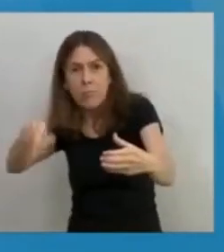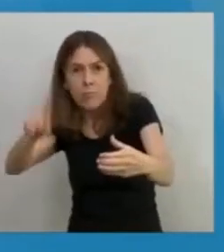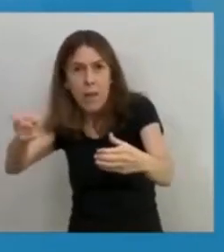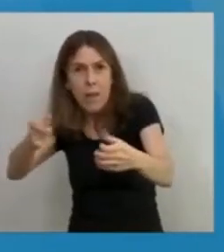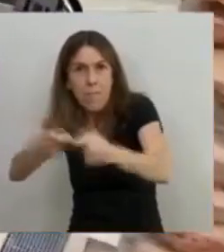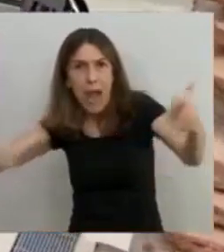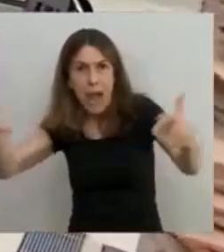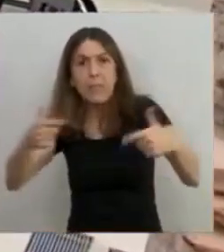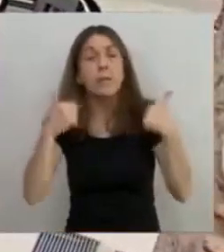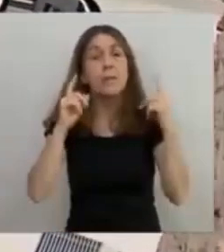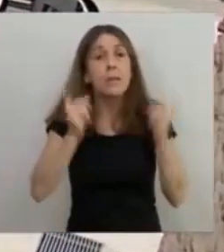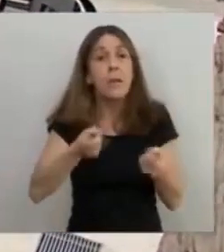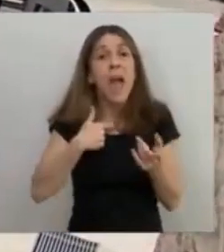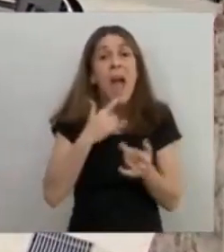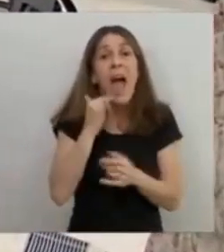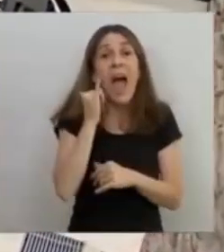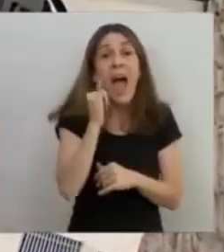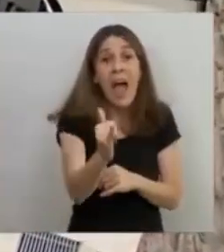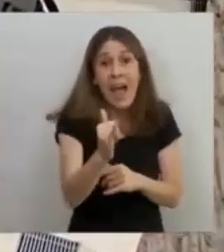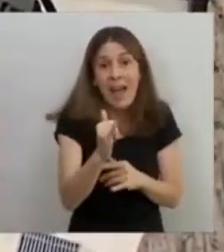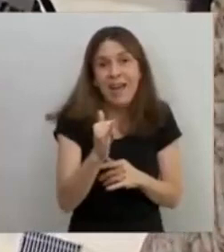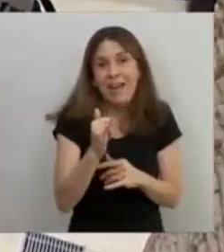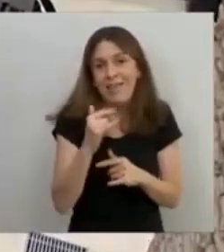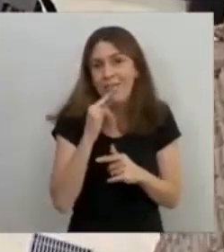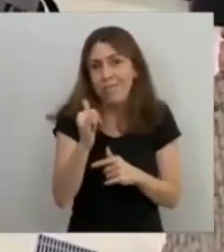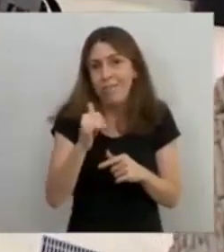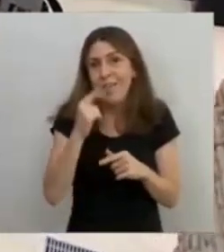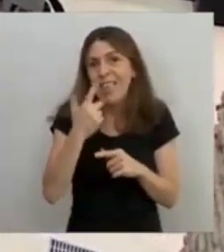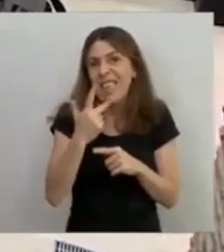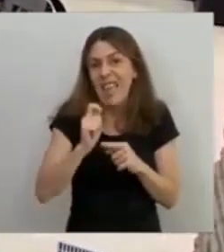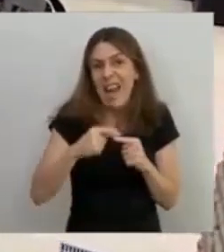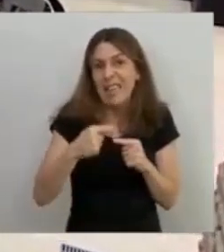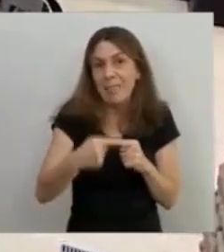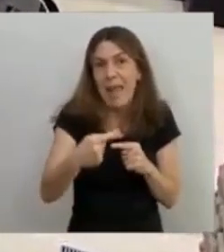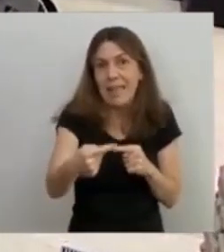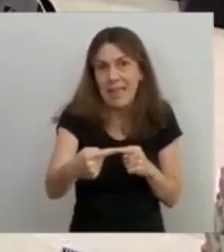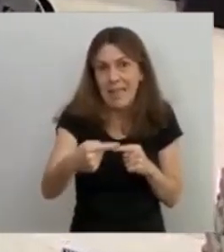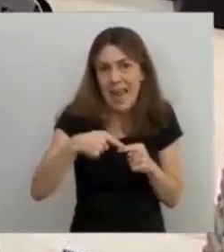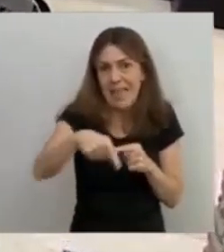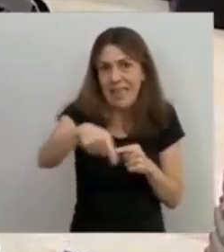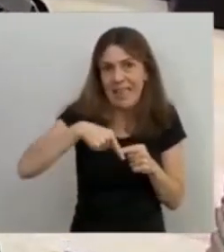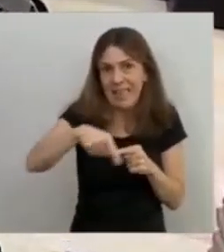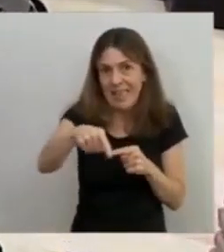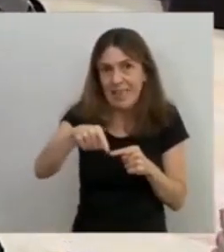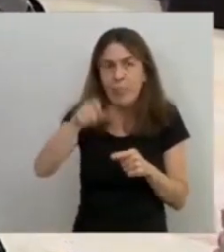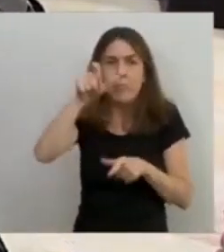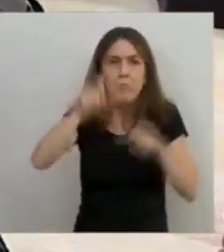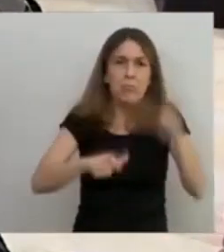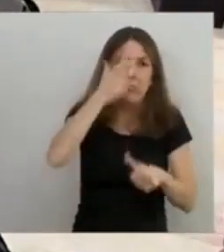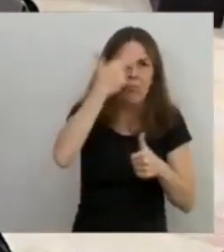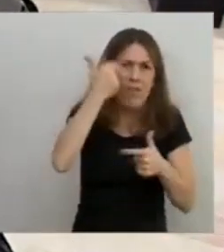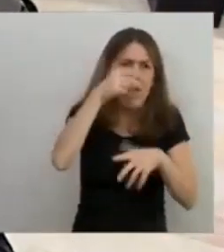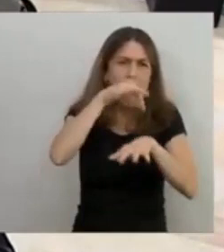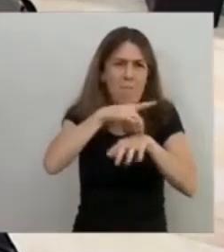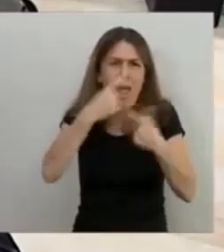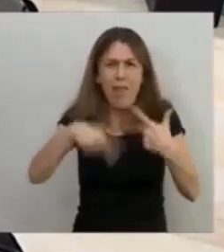estamos anunciando que durante los próximos tres meses el personal de la salud que